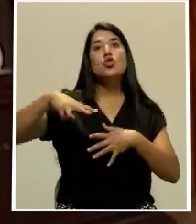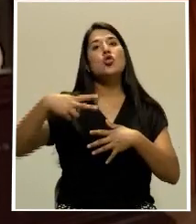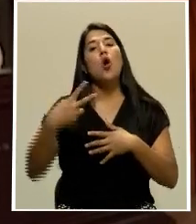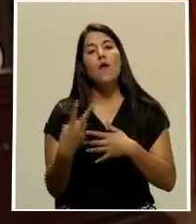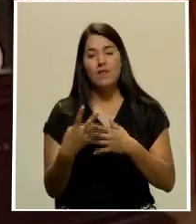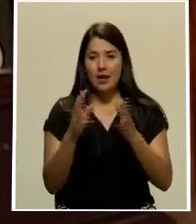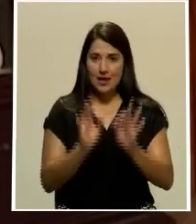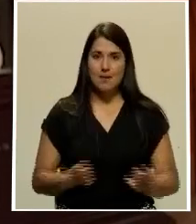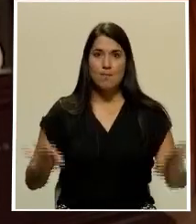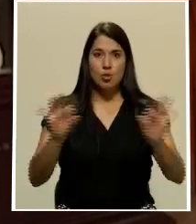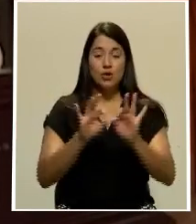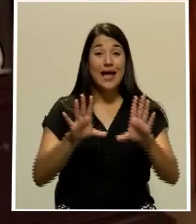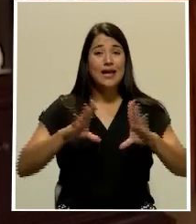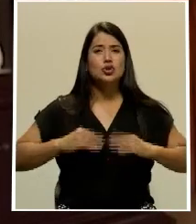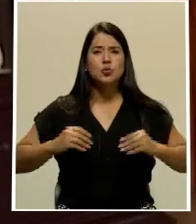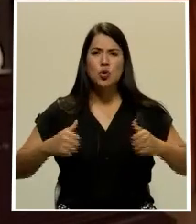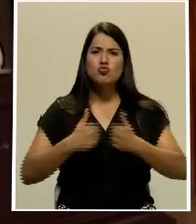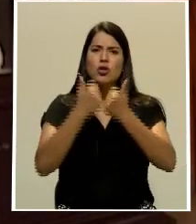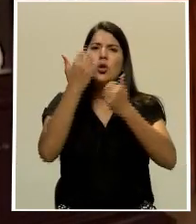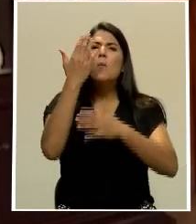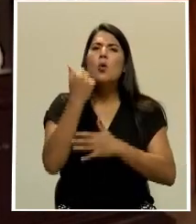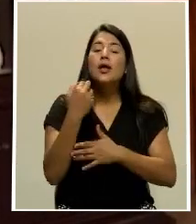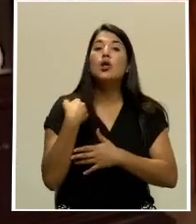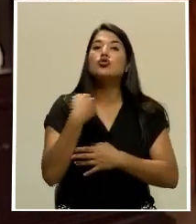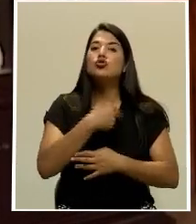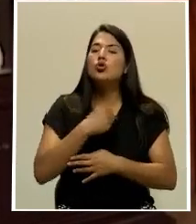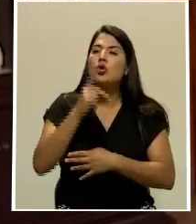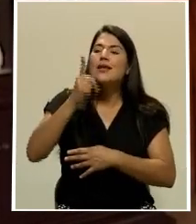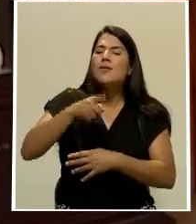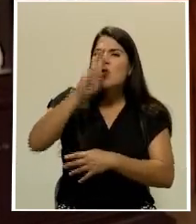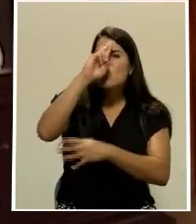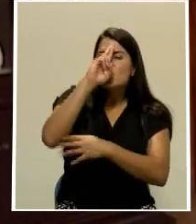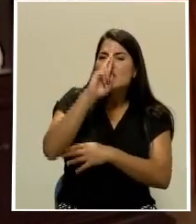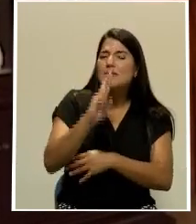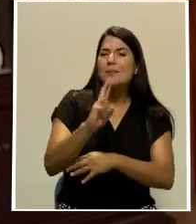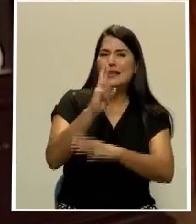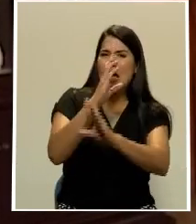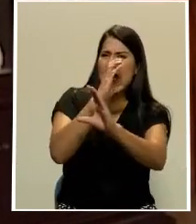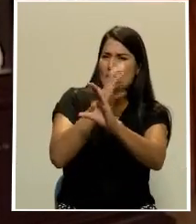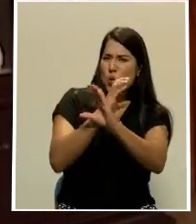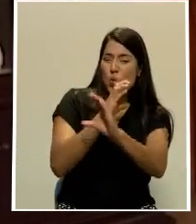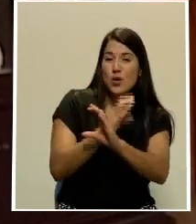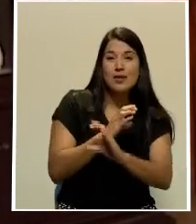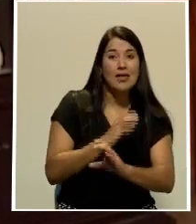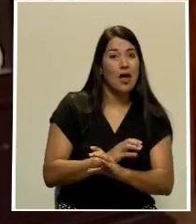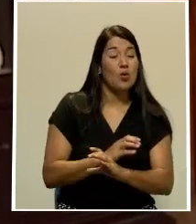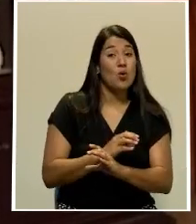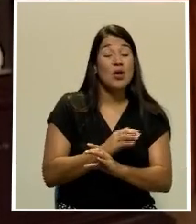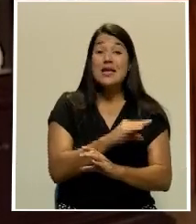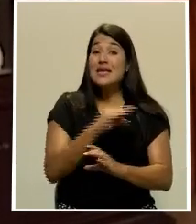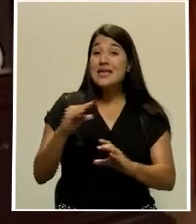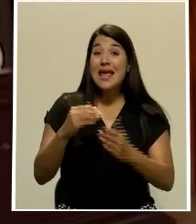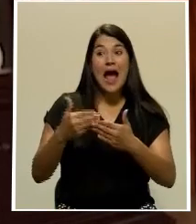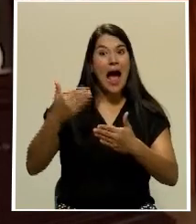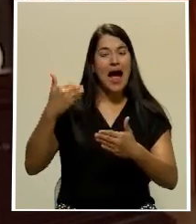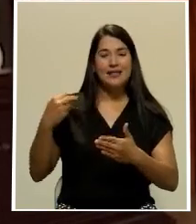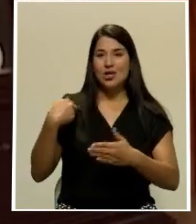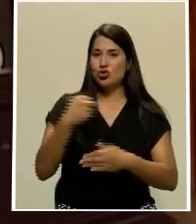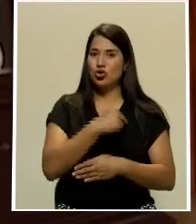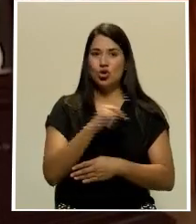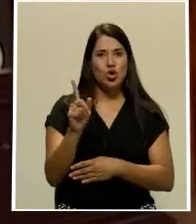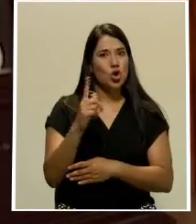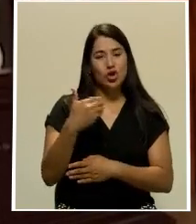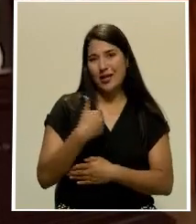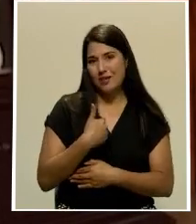asumir ese reto porque tenemos que seguir una serie de medidas que tradicionalmente no teníamos para poder hacer una evacuación,